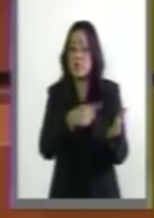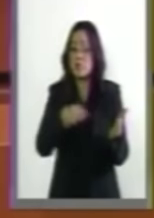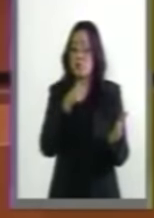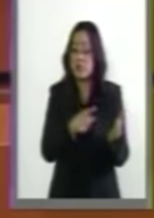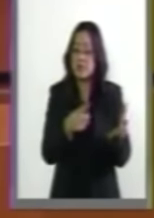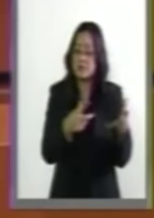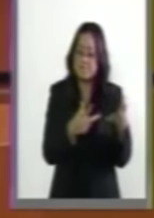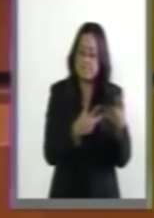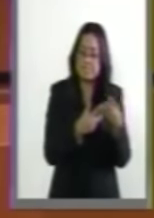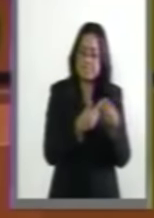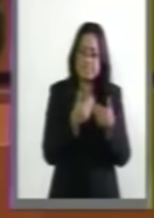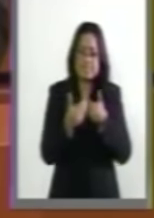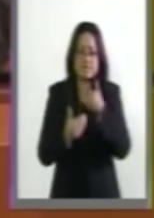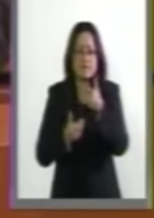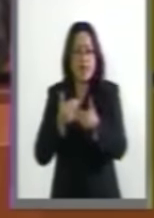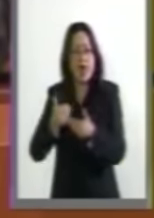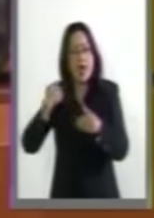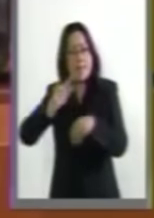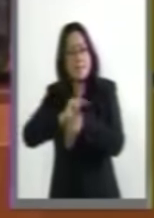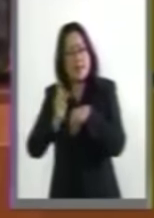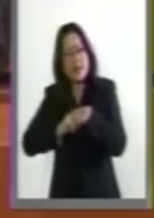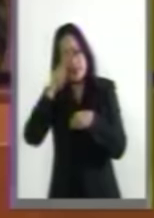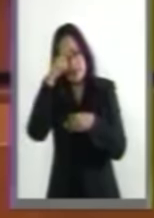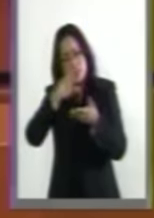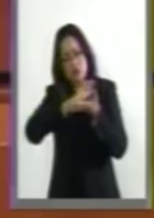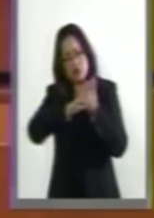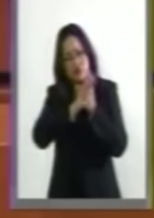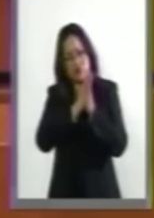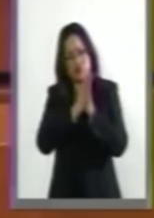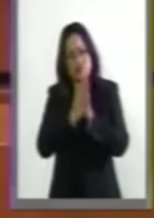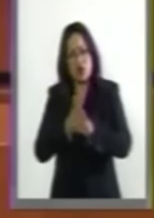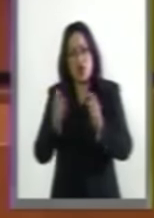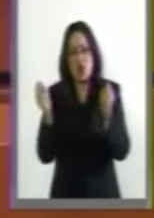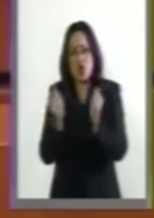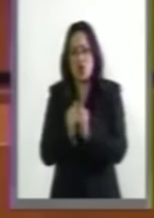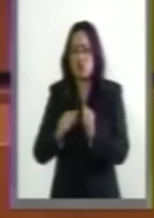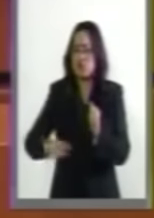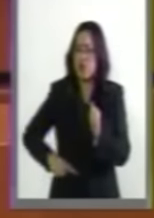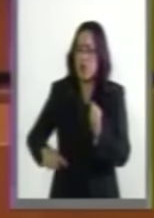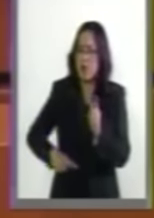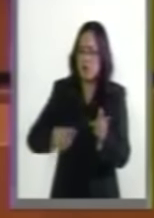a un régimen militar policíaco, ustedes,